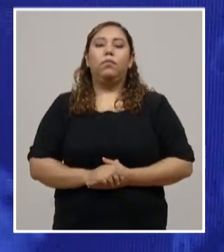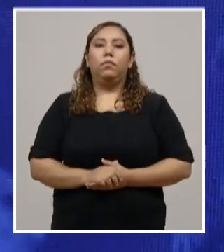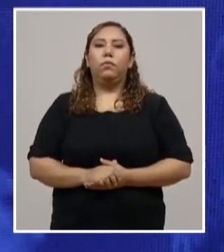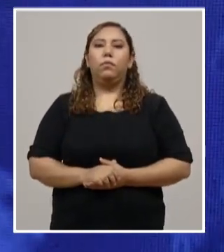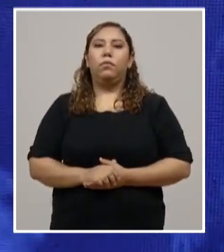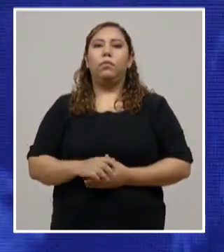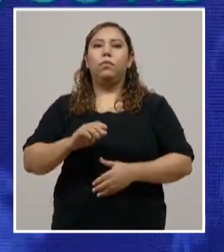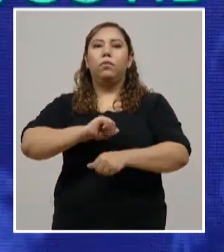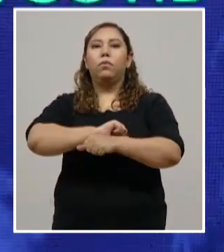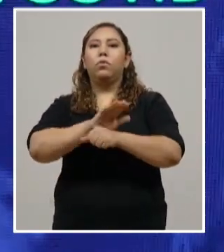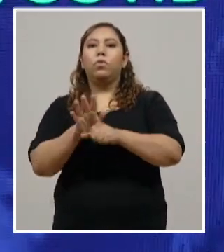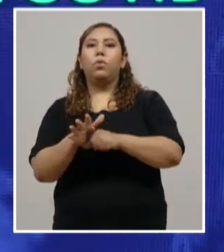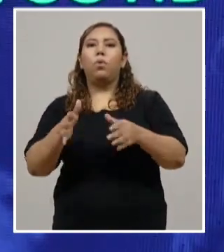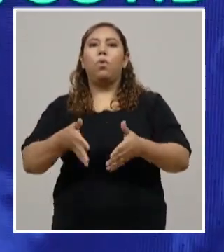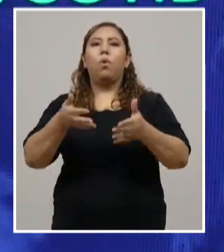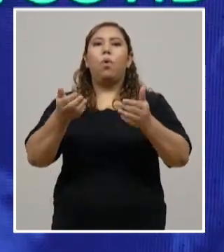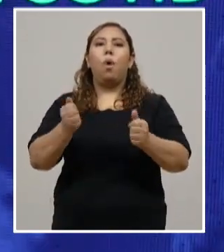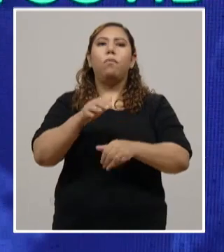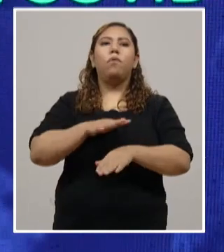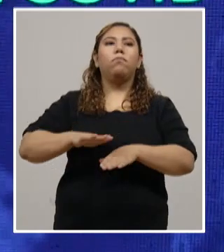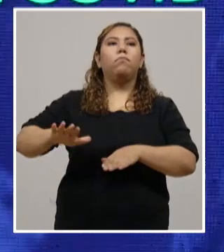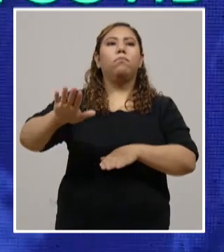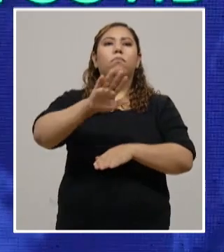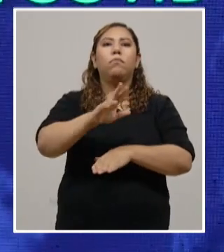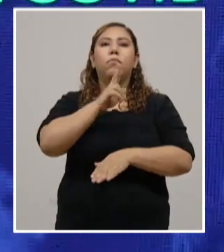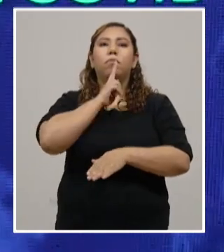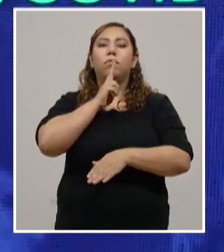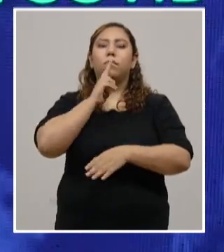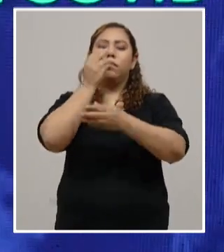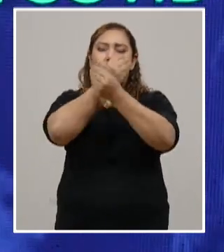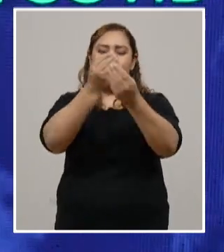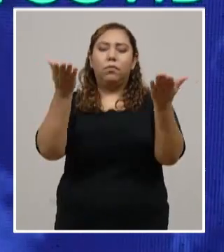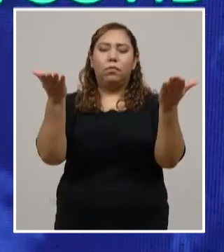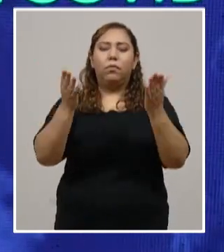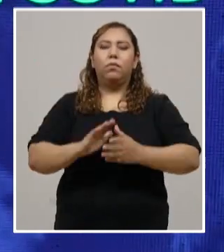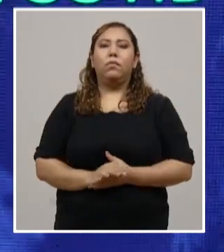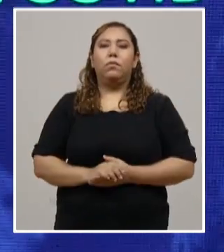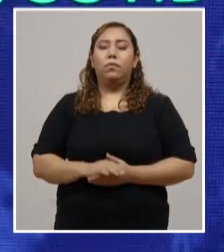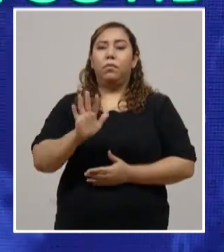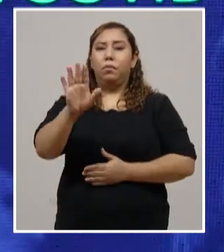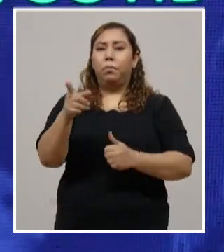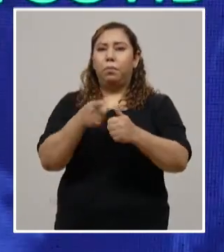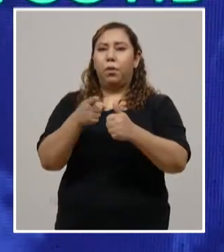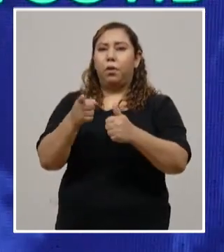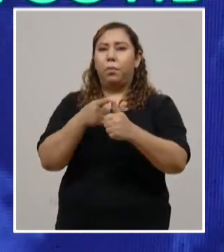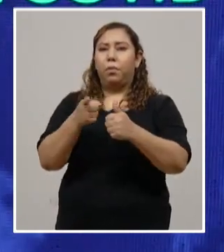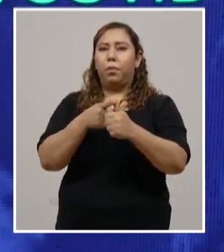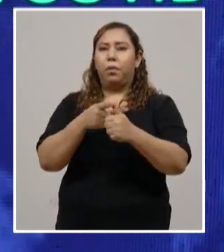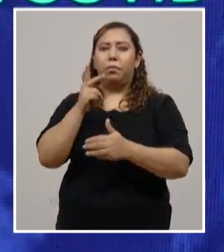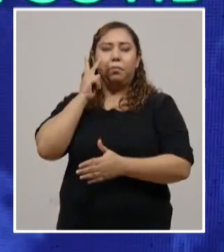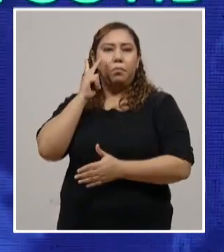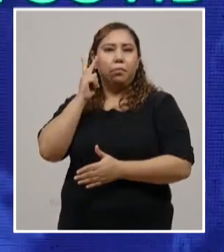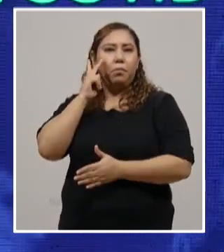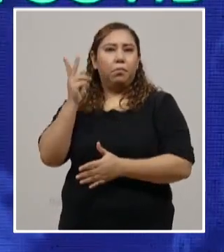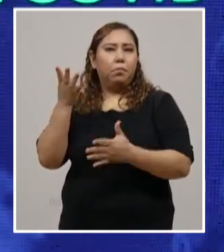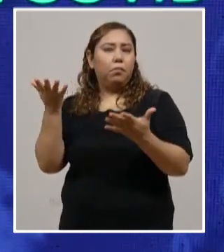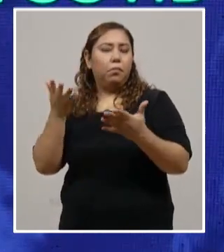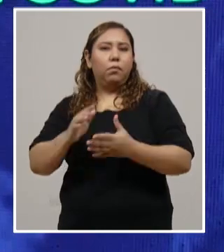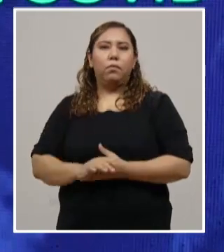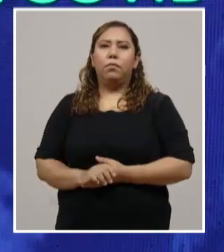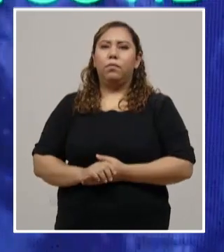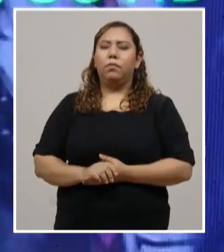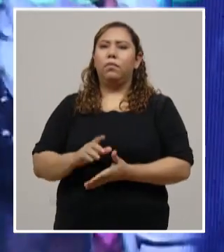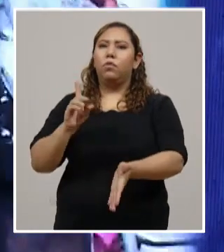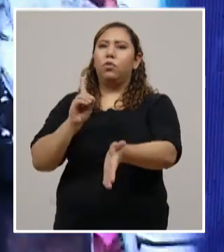situación de coronavirus COVID-19 para nuestro país. Pero antes, vamos a ver cómo ha sido la recepción, cómo está la situación con las